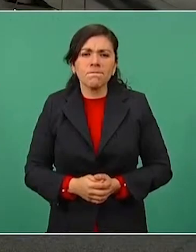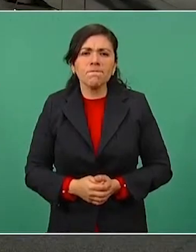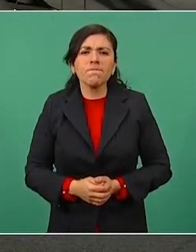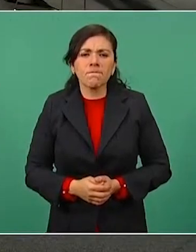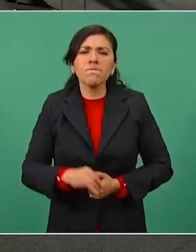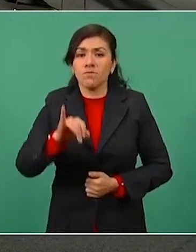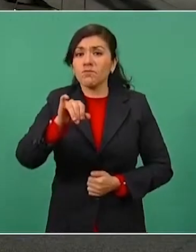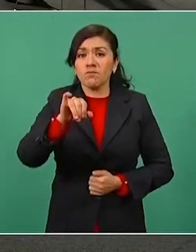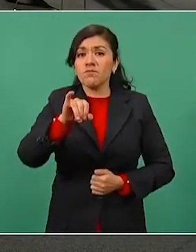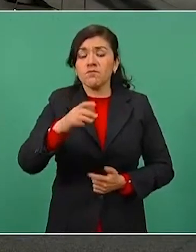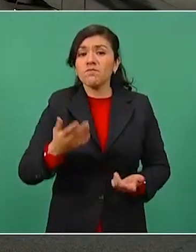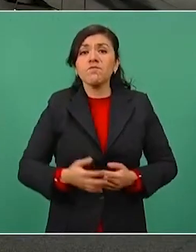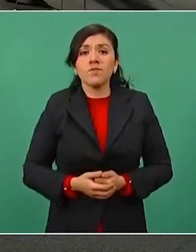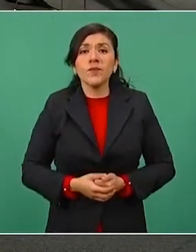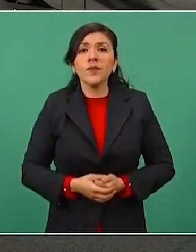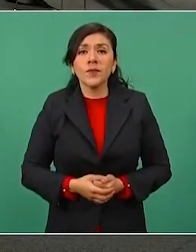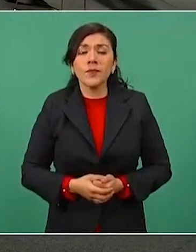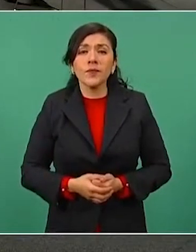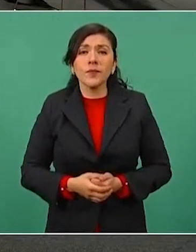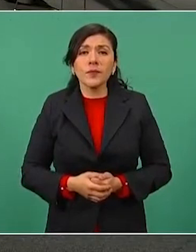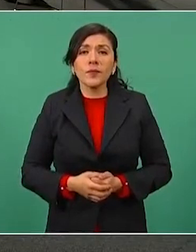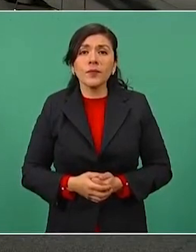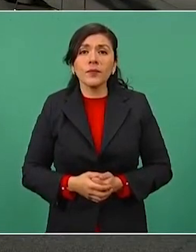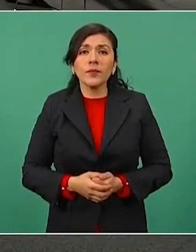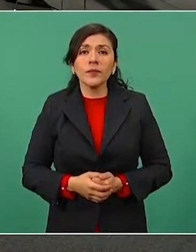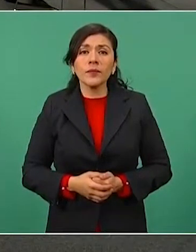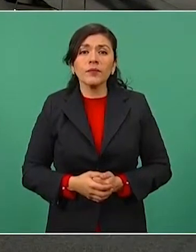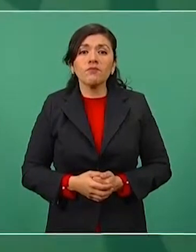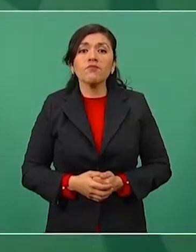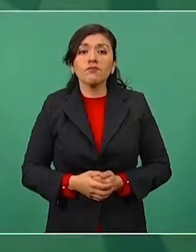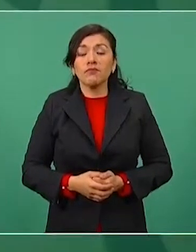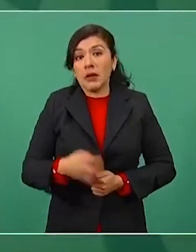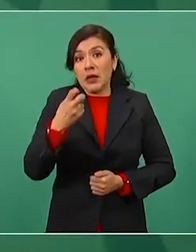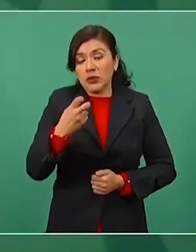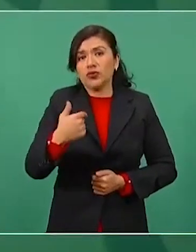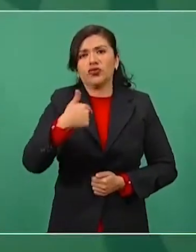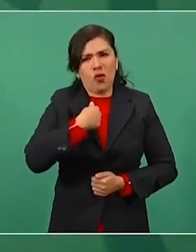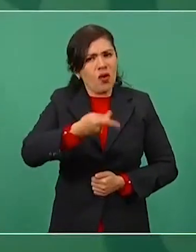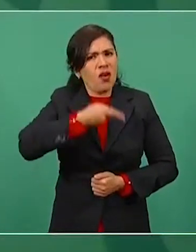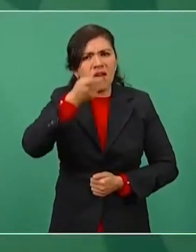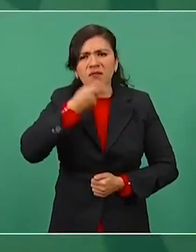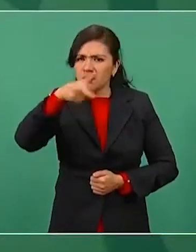Entonces, nosotros estamos actuando con sinceridad.